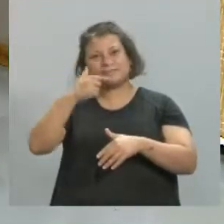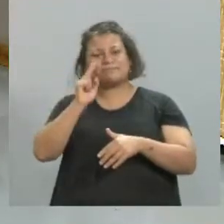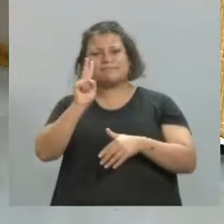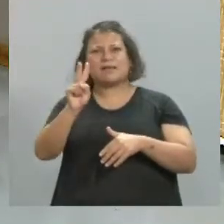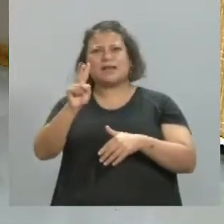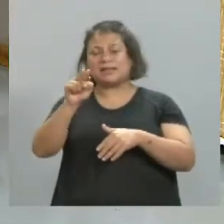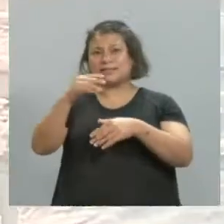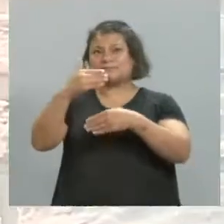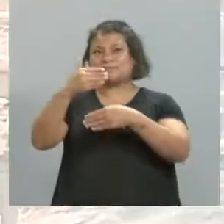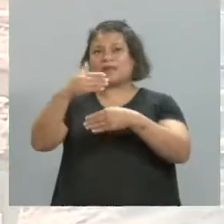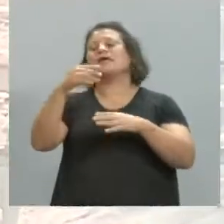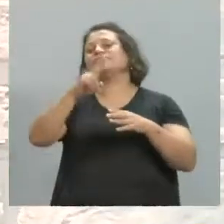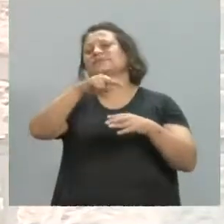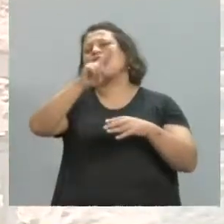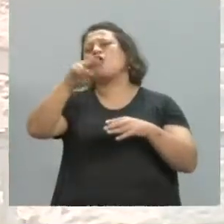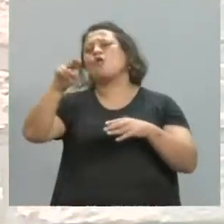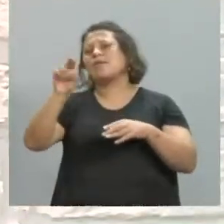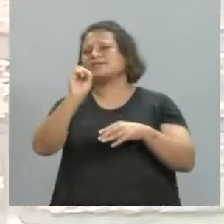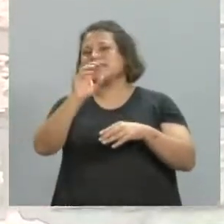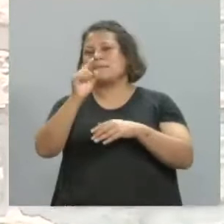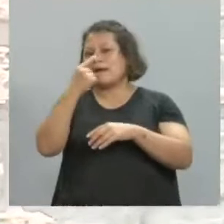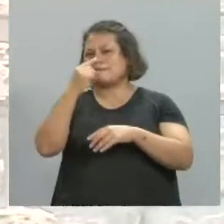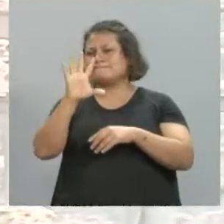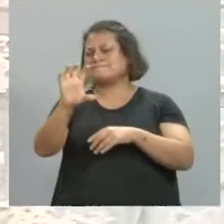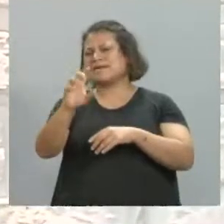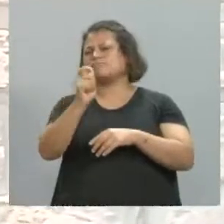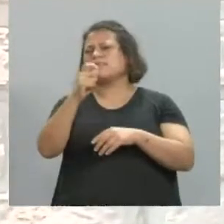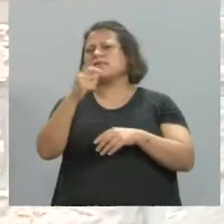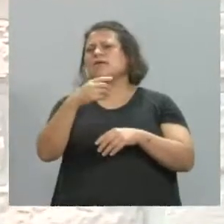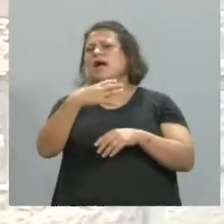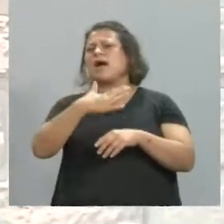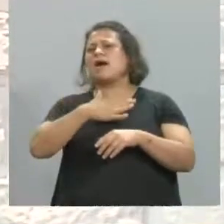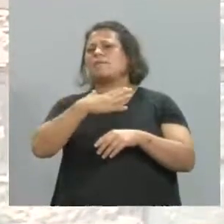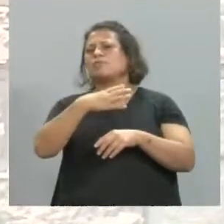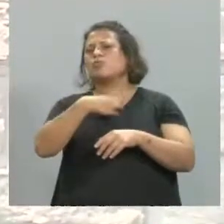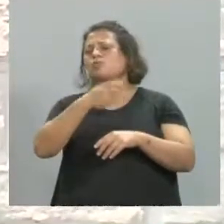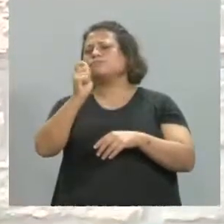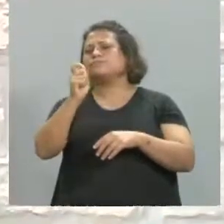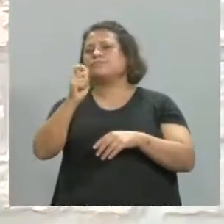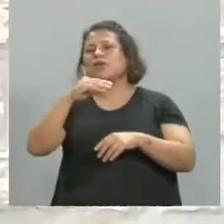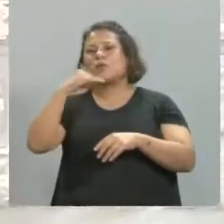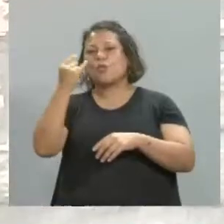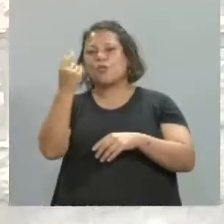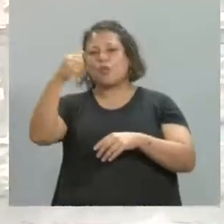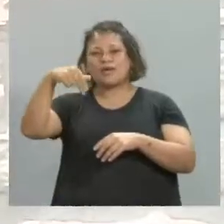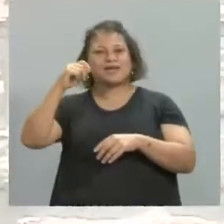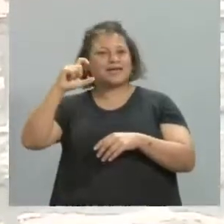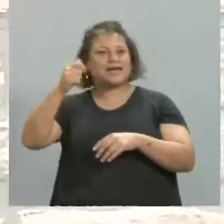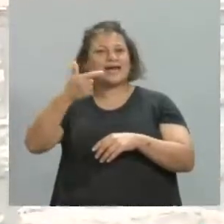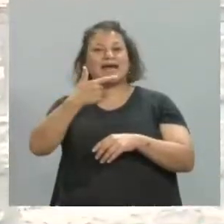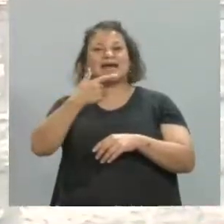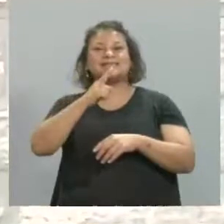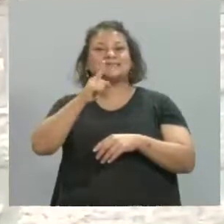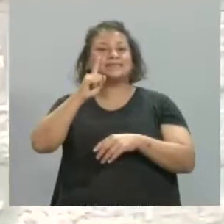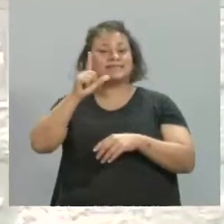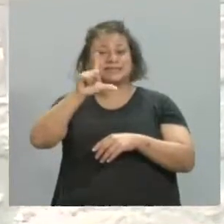Perro. Perro, es alucinante obra de Juan Castillo, con que vamos a tener además el gusto de hablar, yo le decía recién fuera de aire,